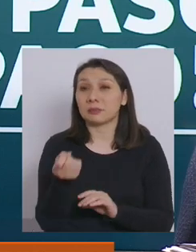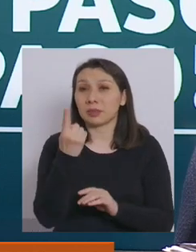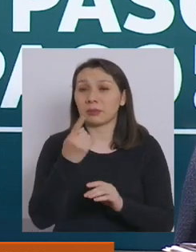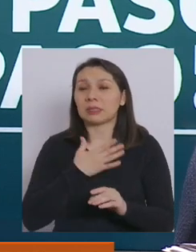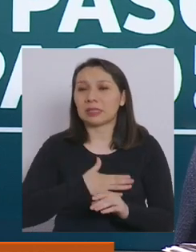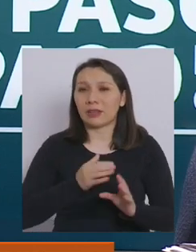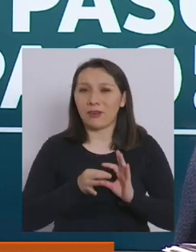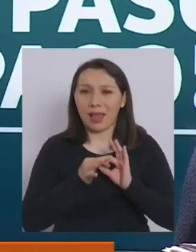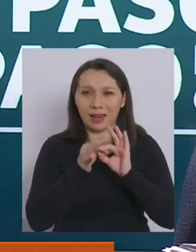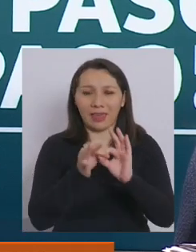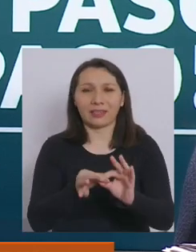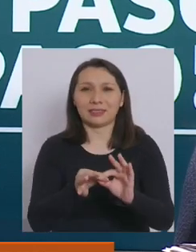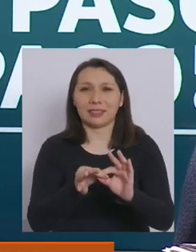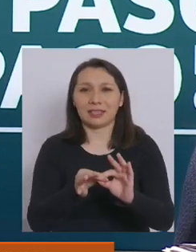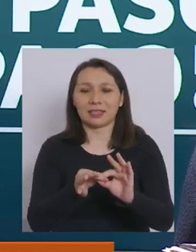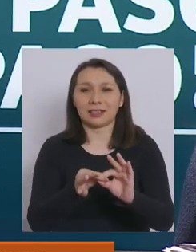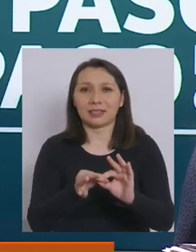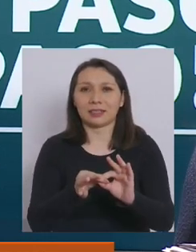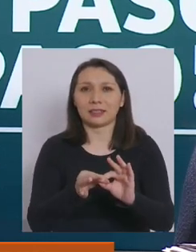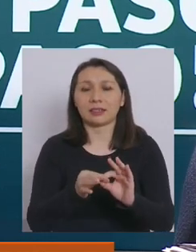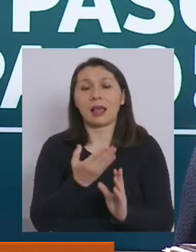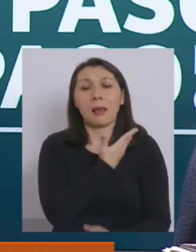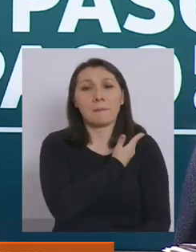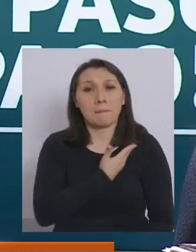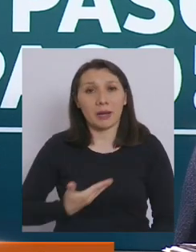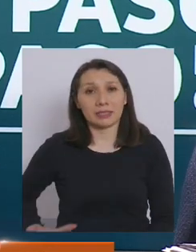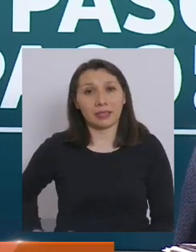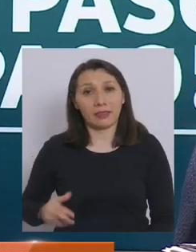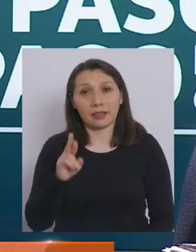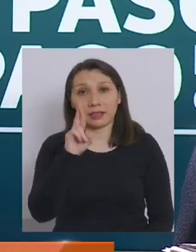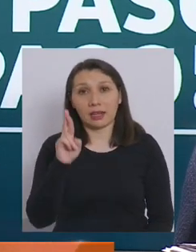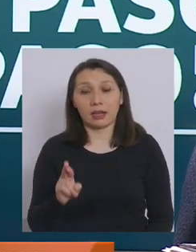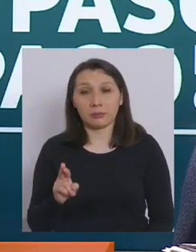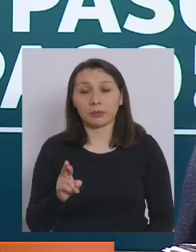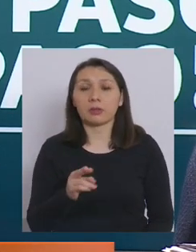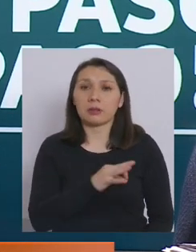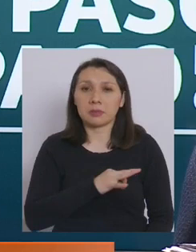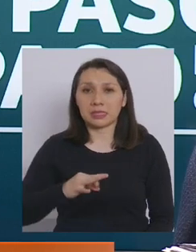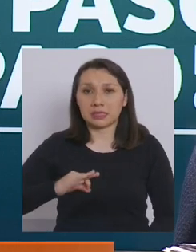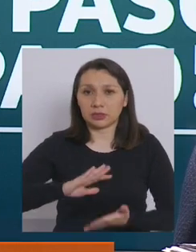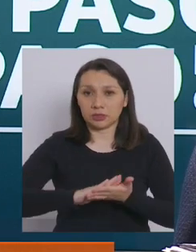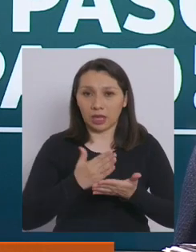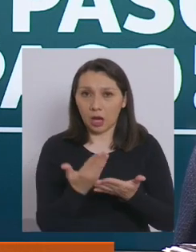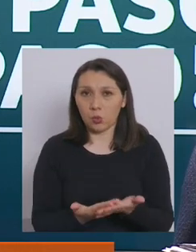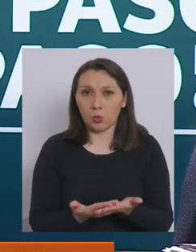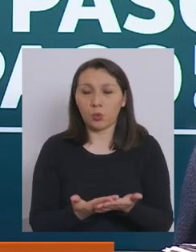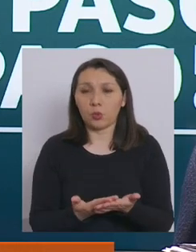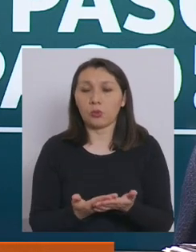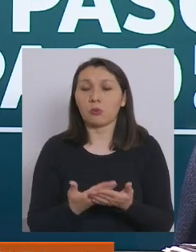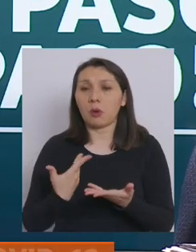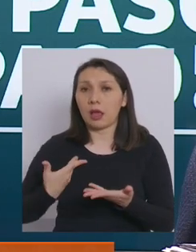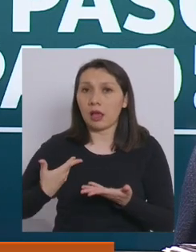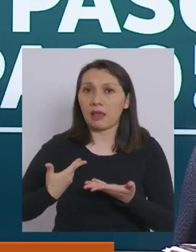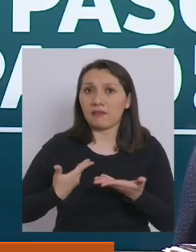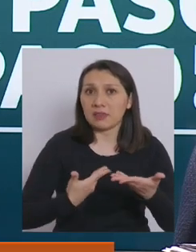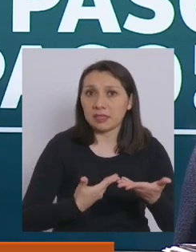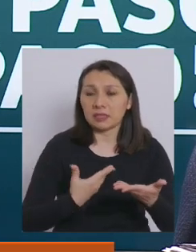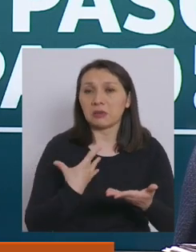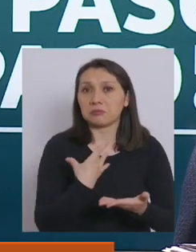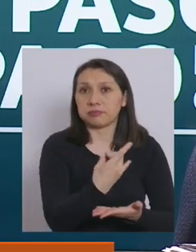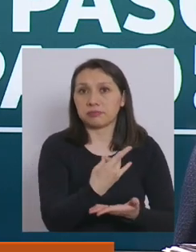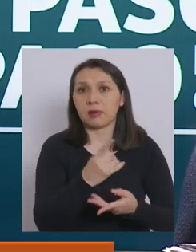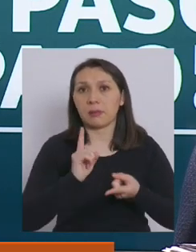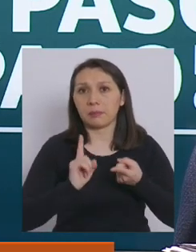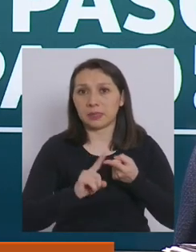agradecer al señor Presidente de la República y ha sido el Ministro de Salud por haberme invitado a participar